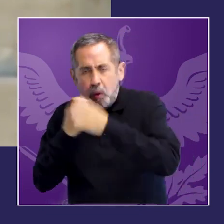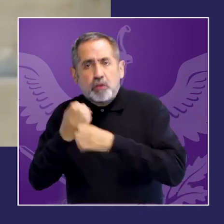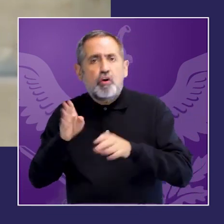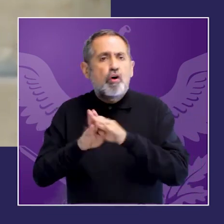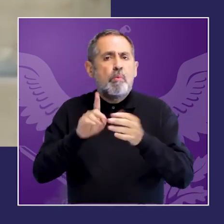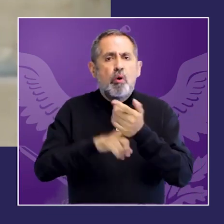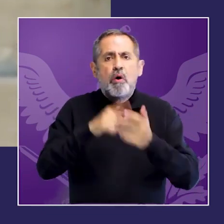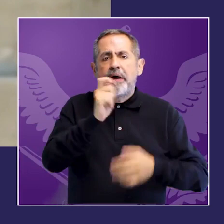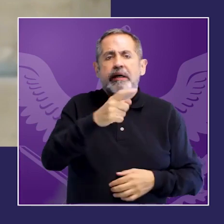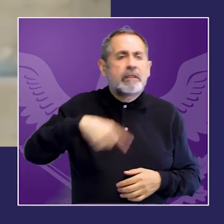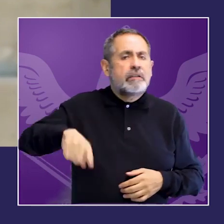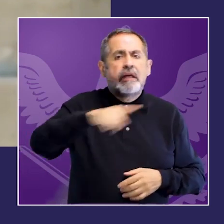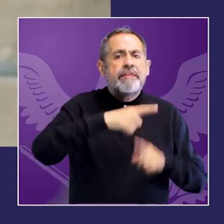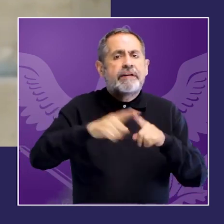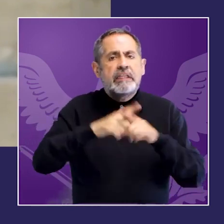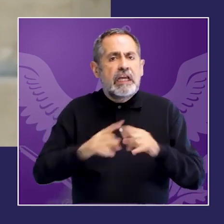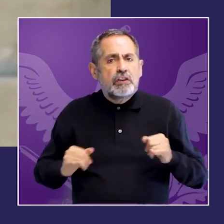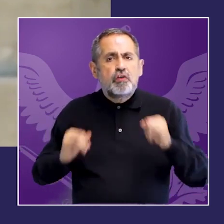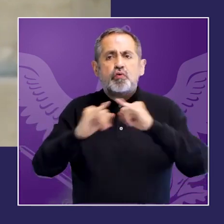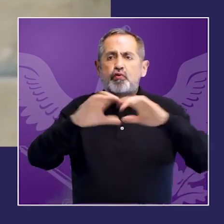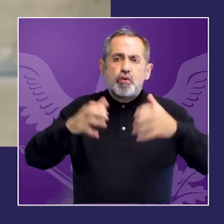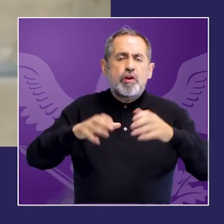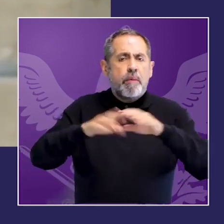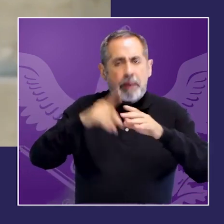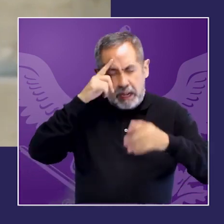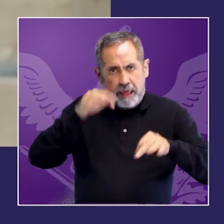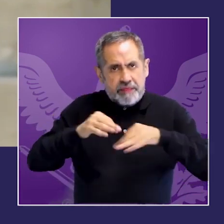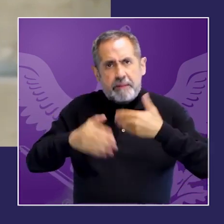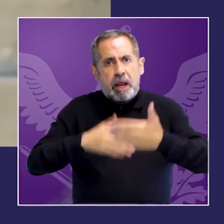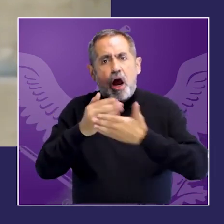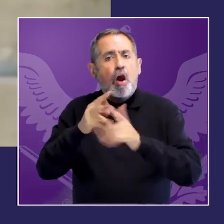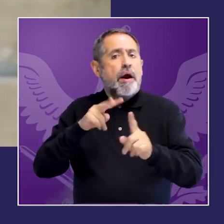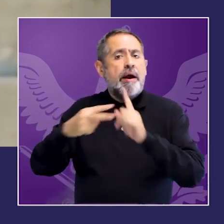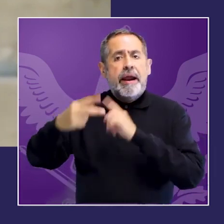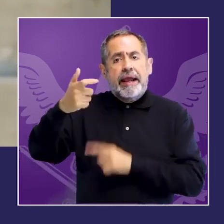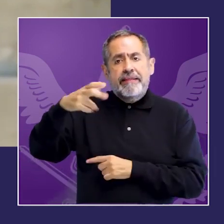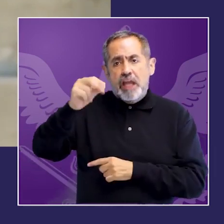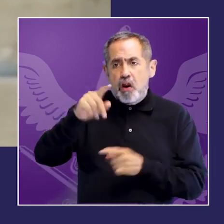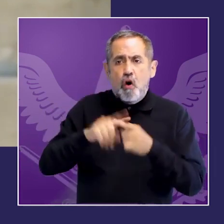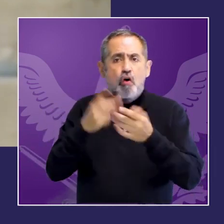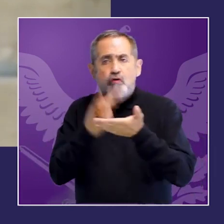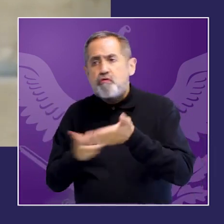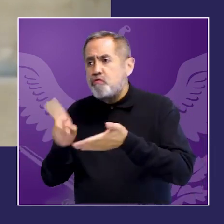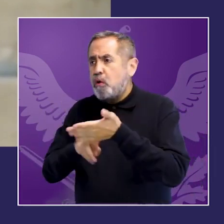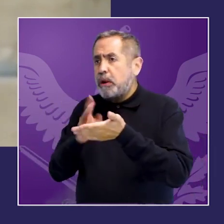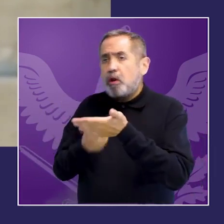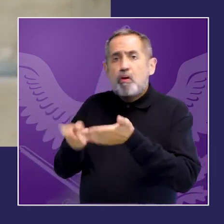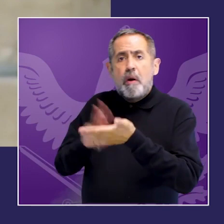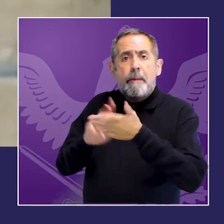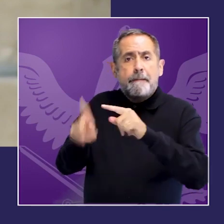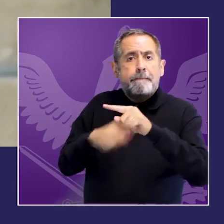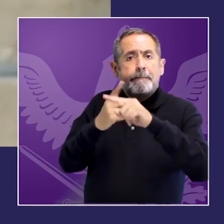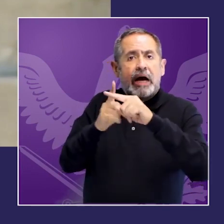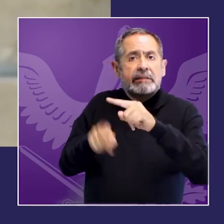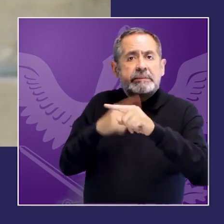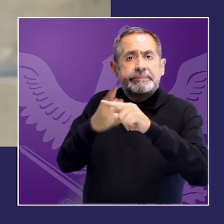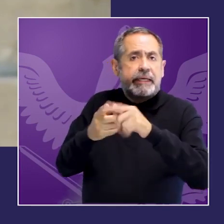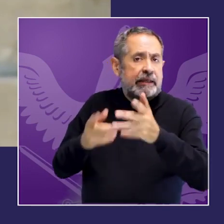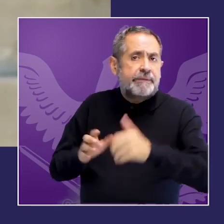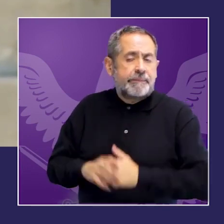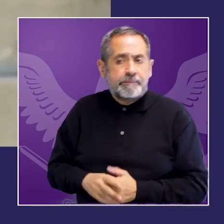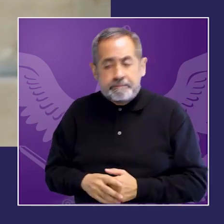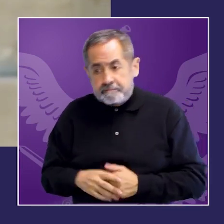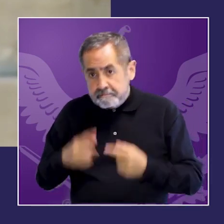interseccionalidad en la justicia incidir en la producción teórica con la que se capacita a integrantes de ministerios